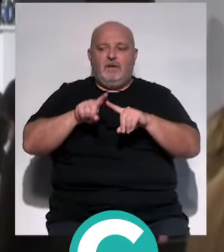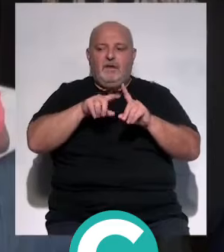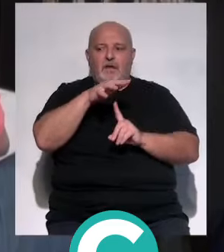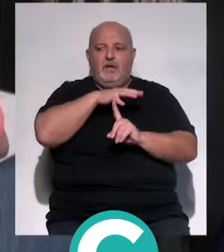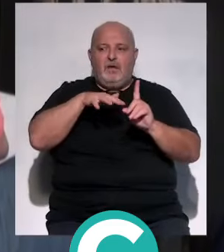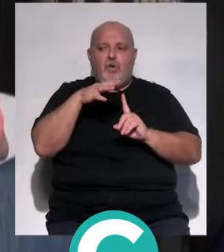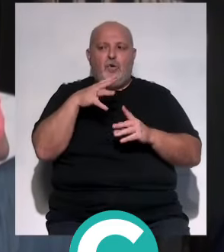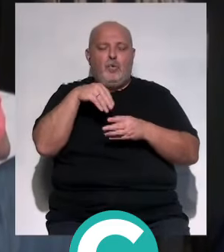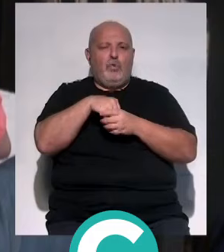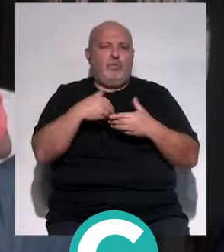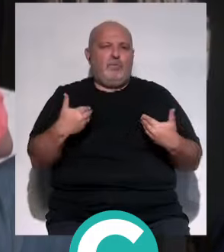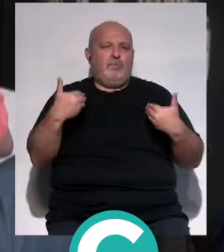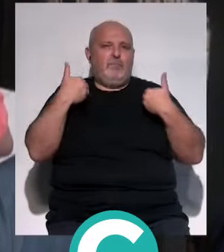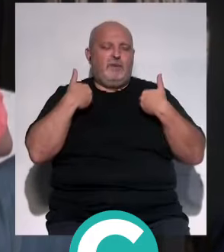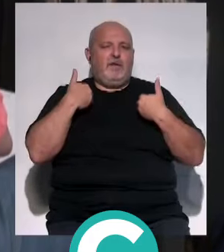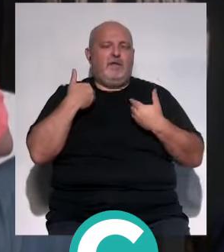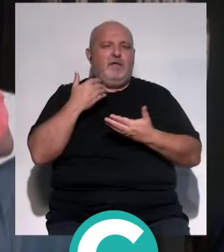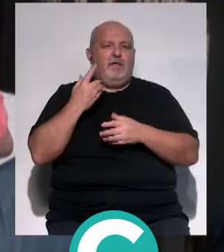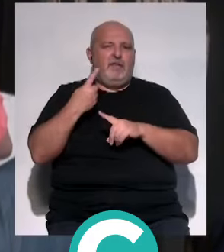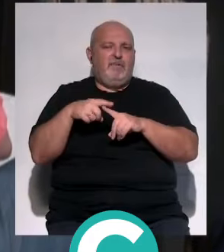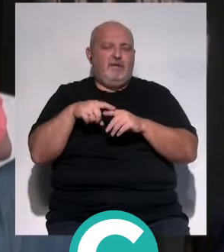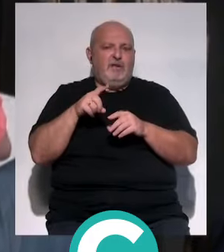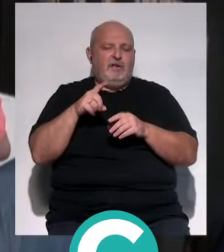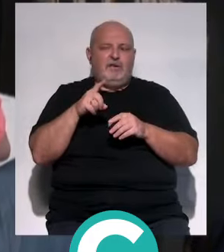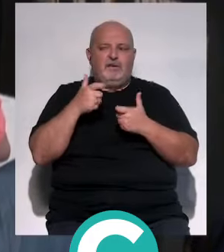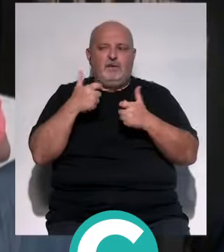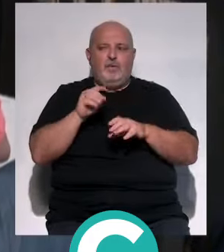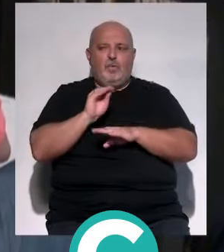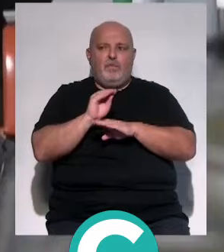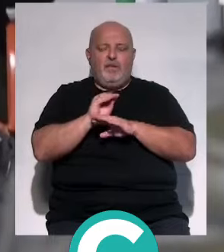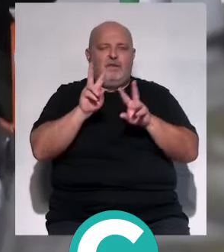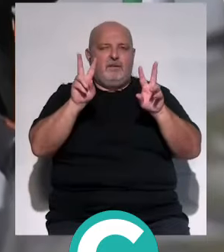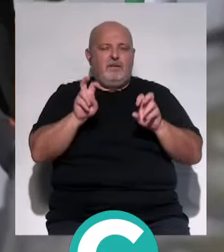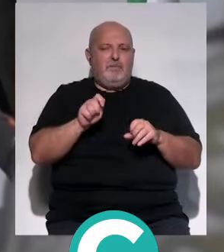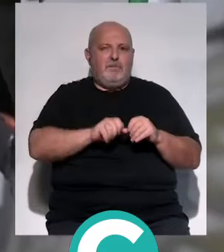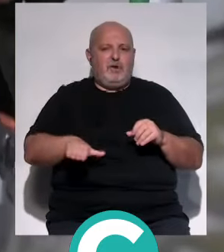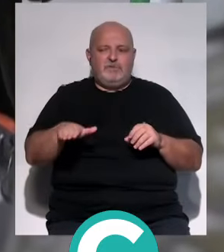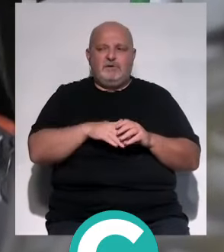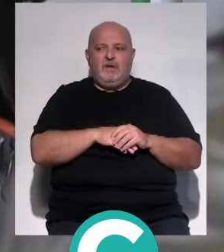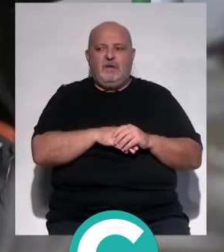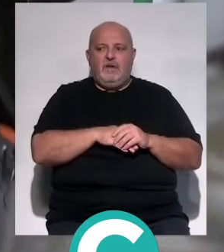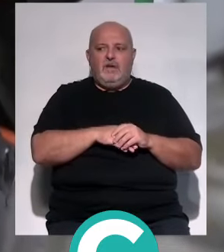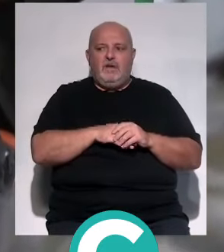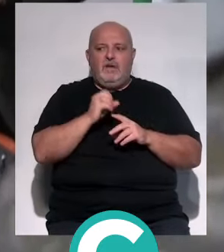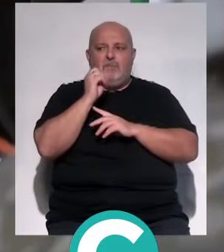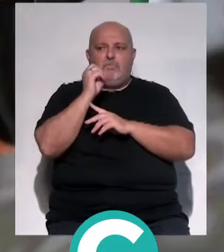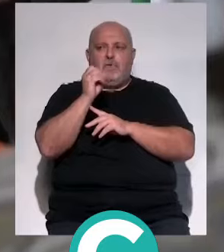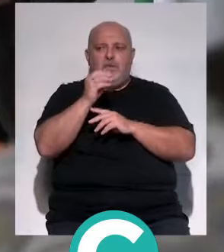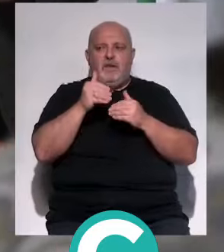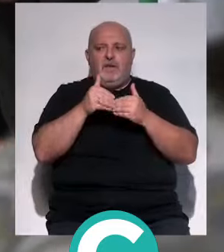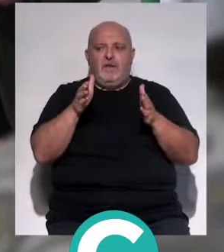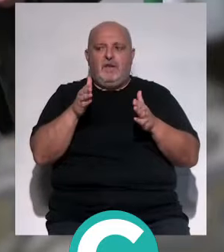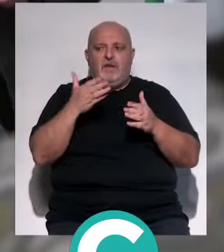ámbitos junto a responsables de las instituciones implicadas en el cuidado de los menores. La ponencia inaugural